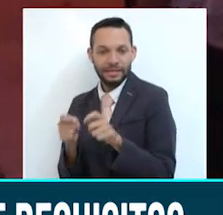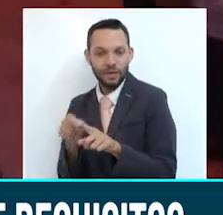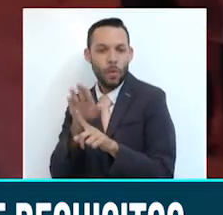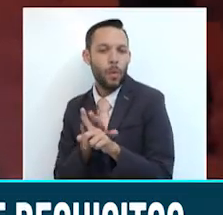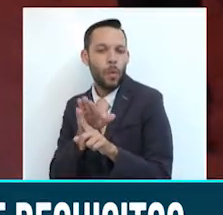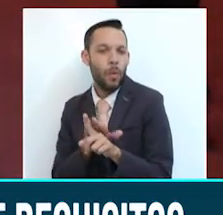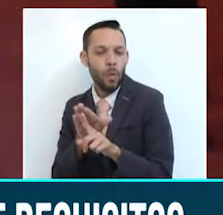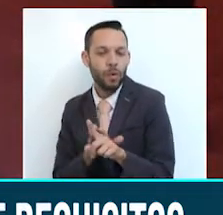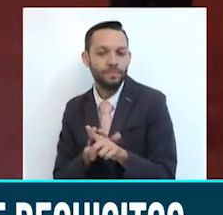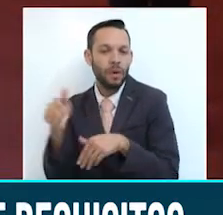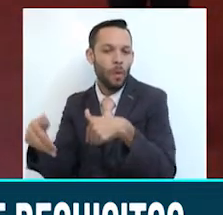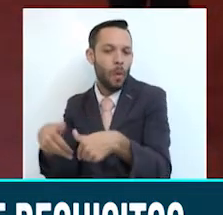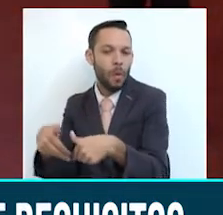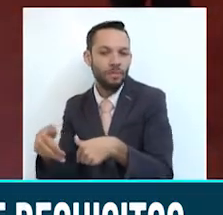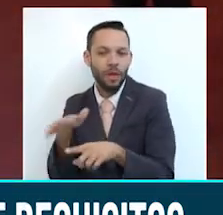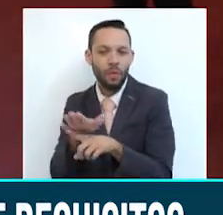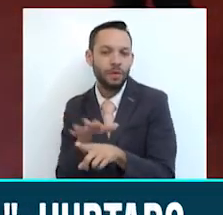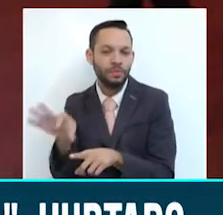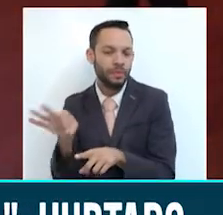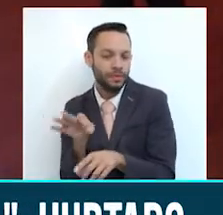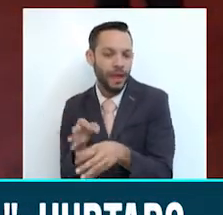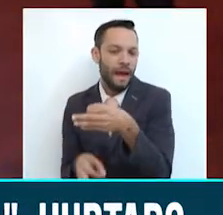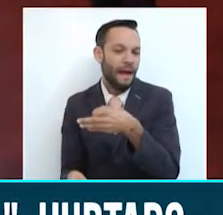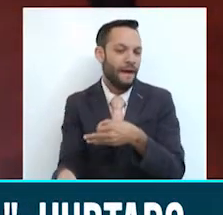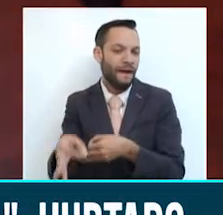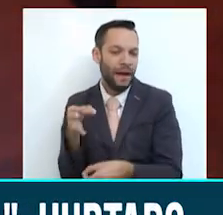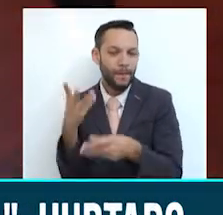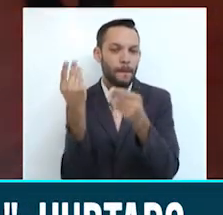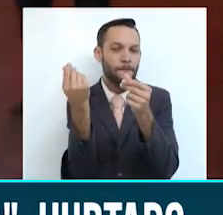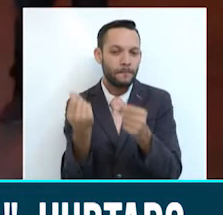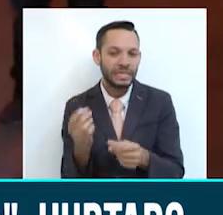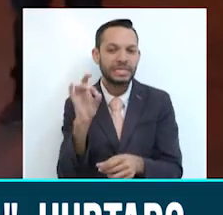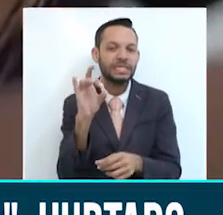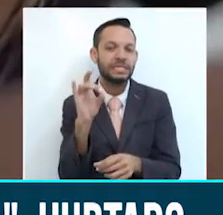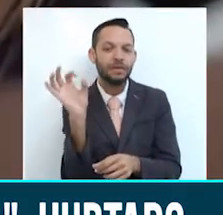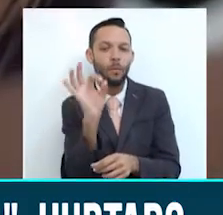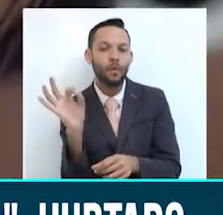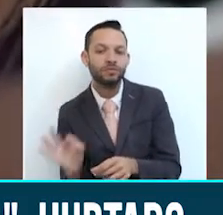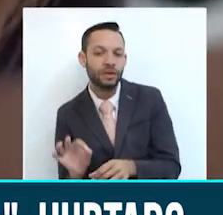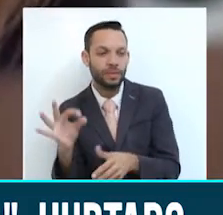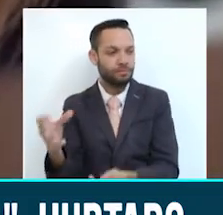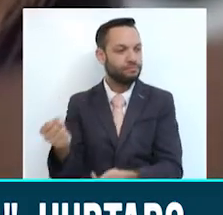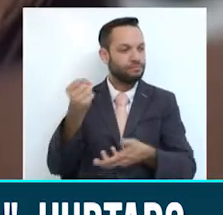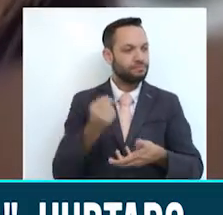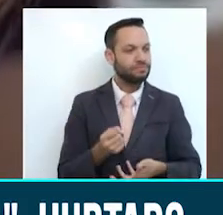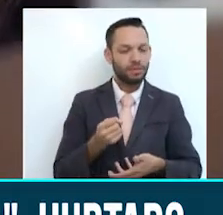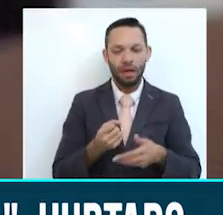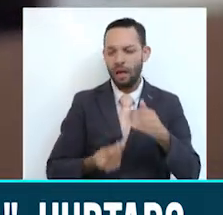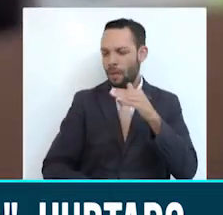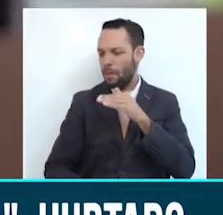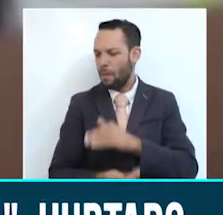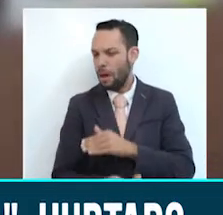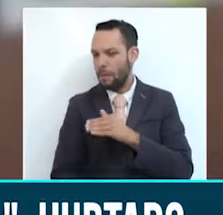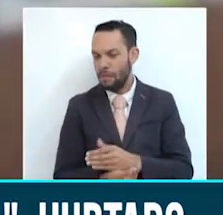contratista José Carlos Vergara a cambio de comisiones que habrían ascendido al 15% del valor de los contratos. La actividad ilícita